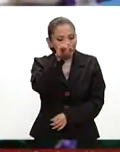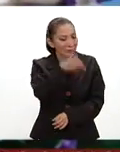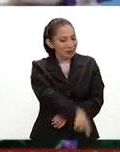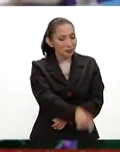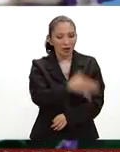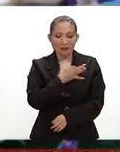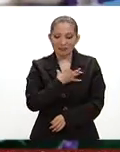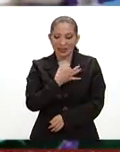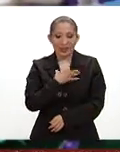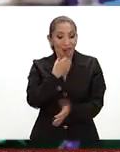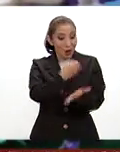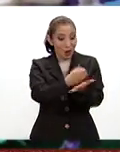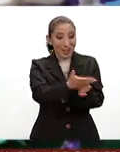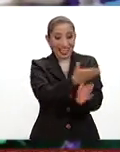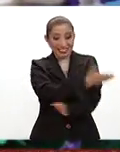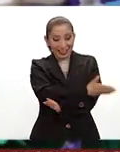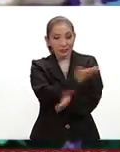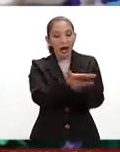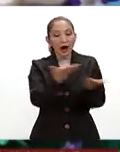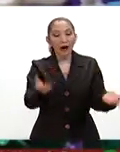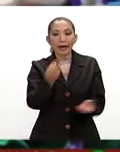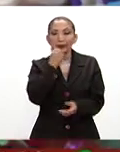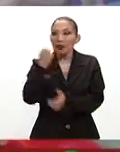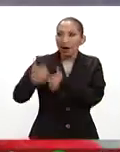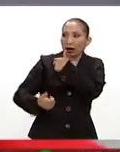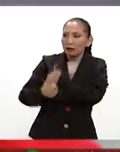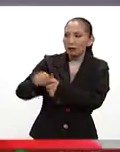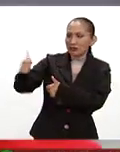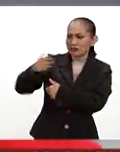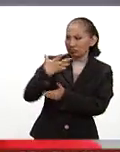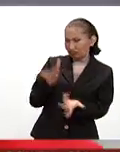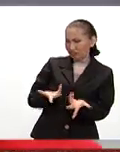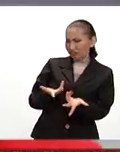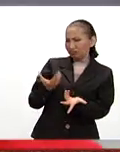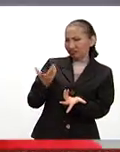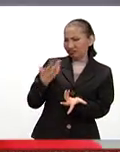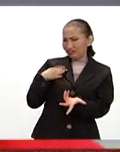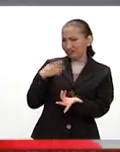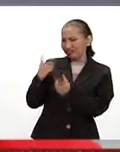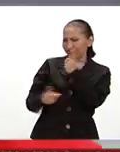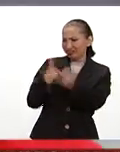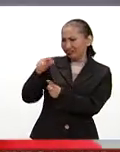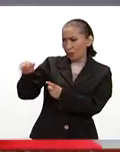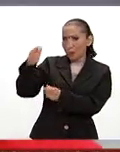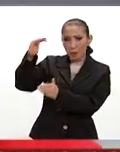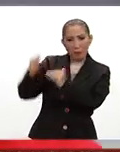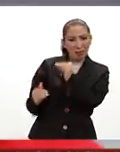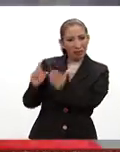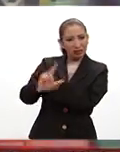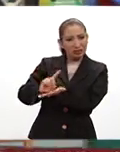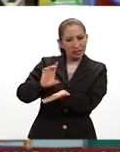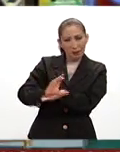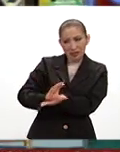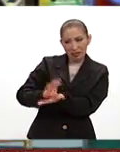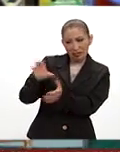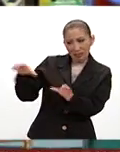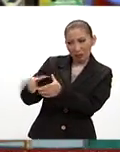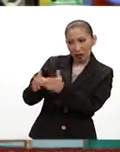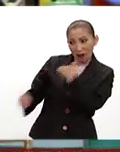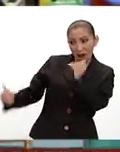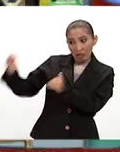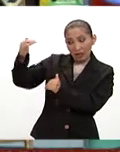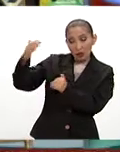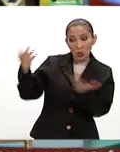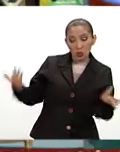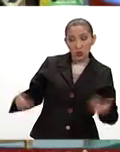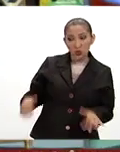habían sido oro, y ahora les tocaba competir con atletas con una menor discapacidad, con categorías altas,